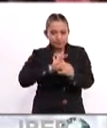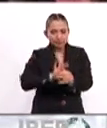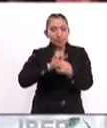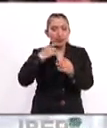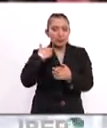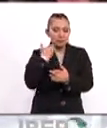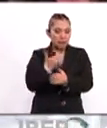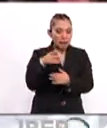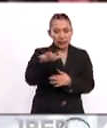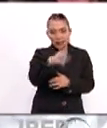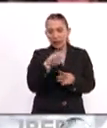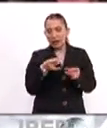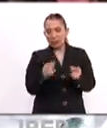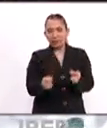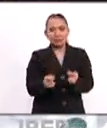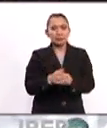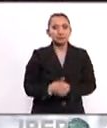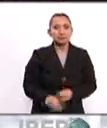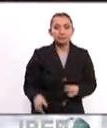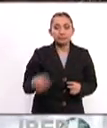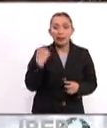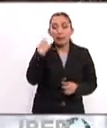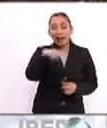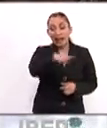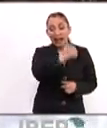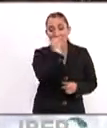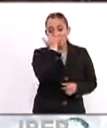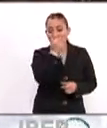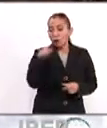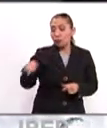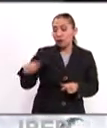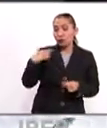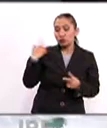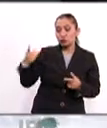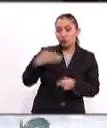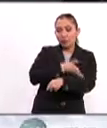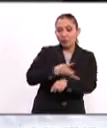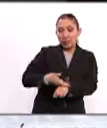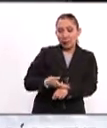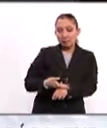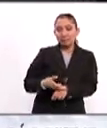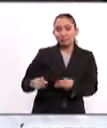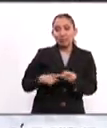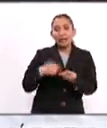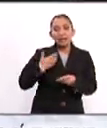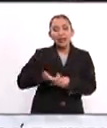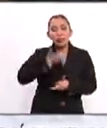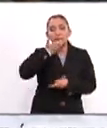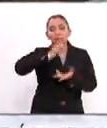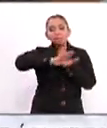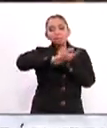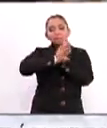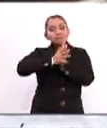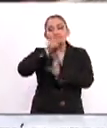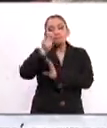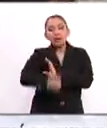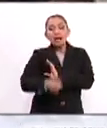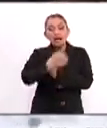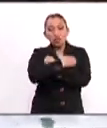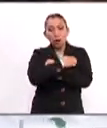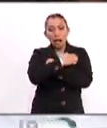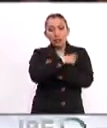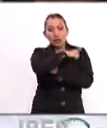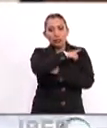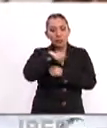adecuados y de buena calidad, tanto para el estudiantado como para sus familias. Y la adaptabilidad, que expresa que la